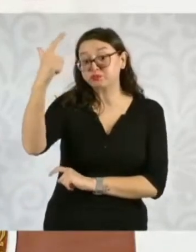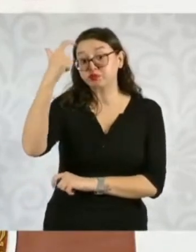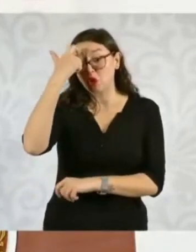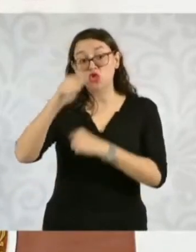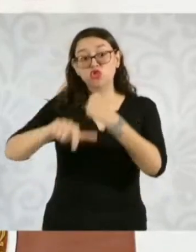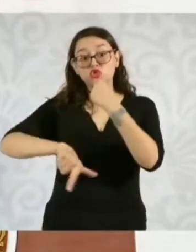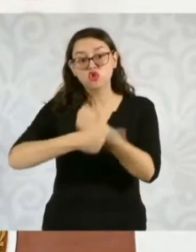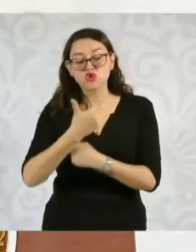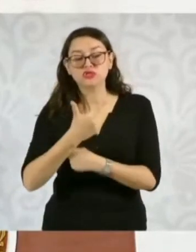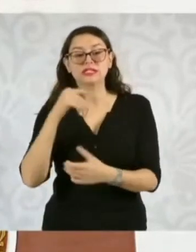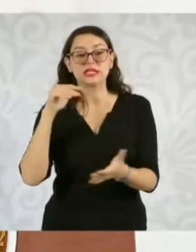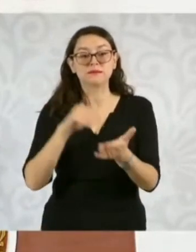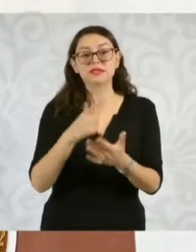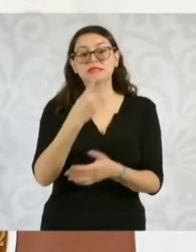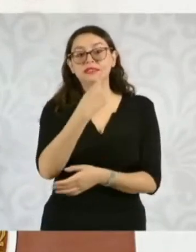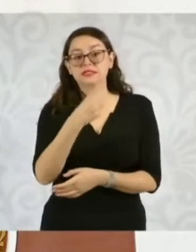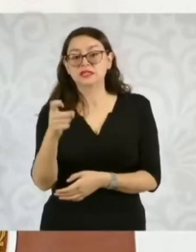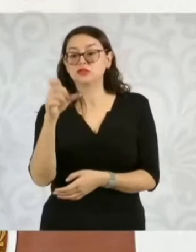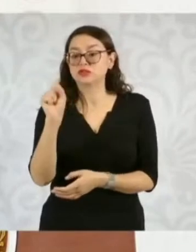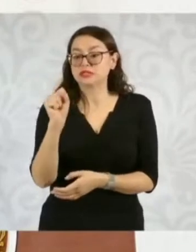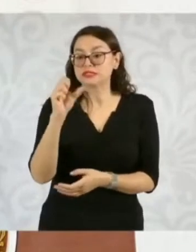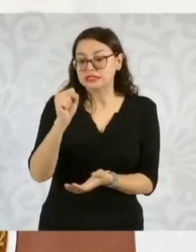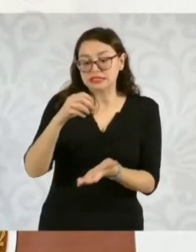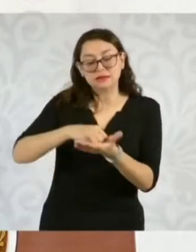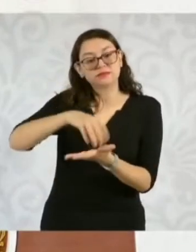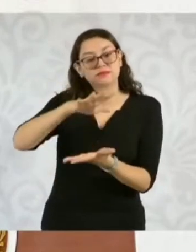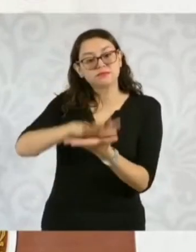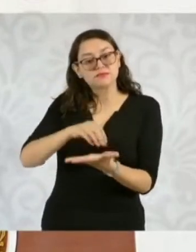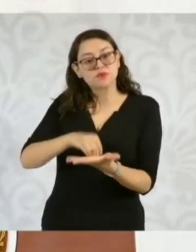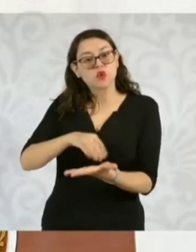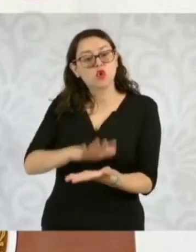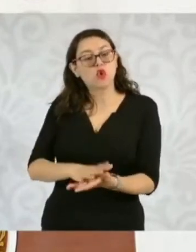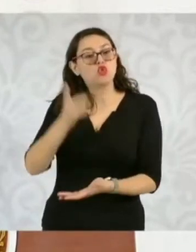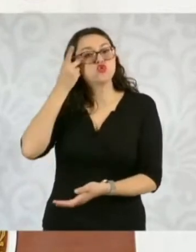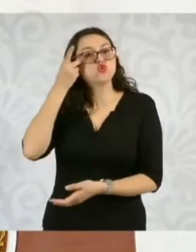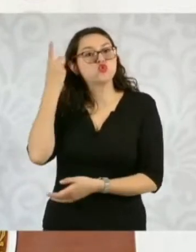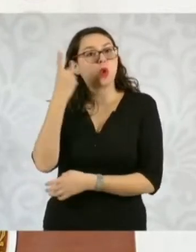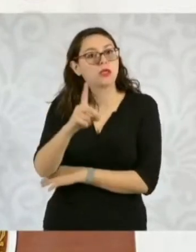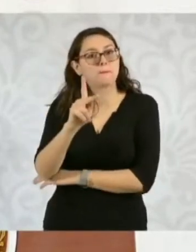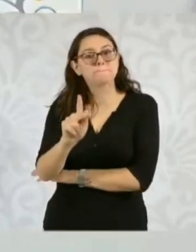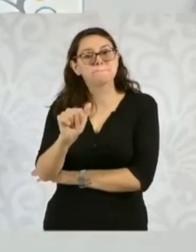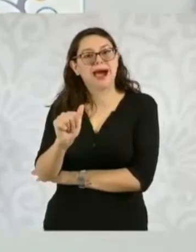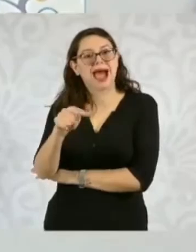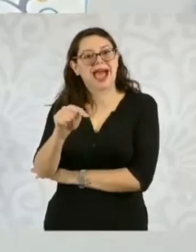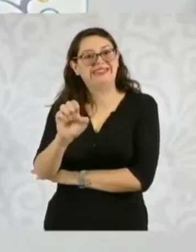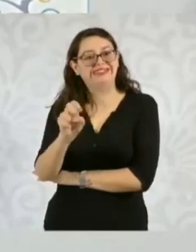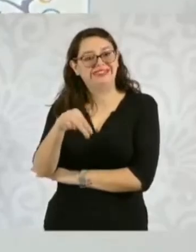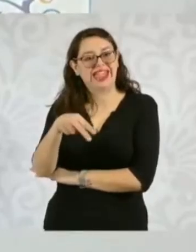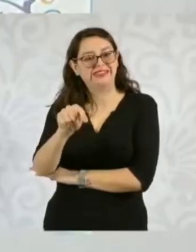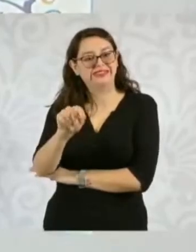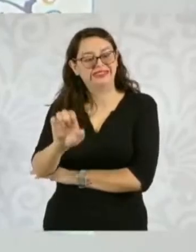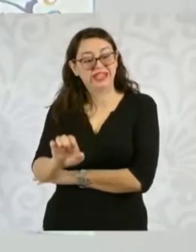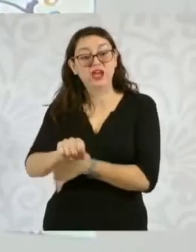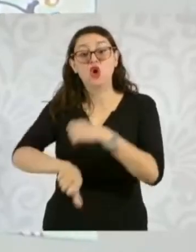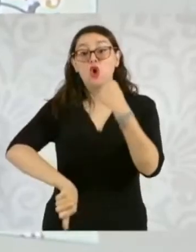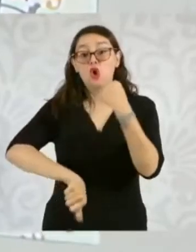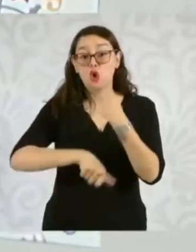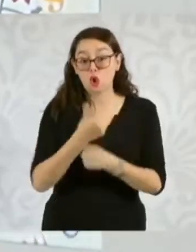mil 160 solicitudes de patentes, de las cuales 11 mil 411